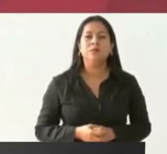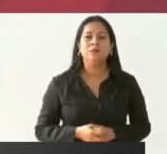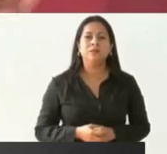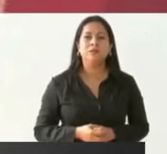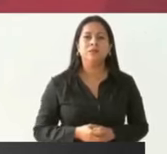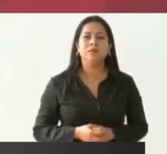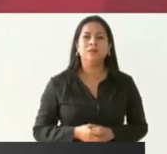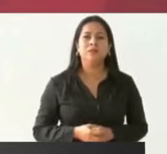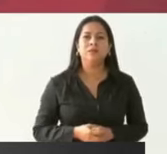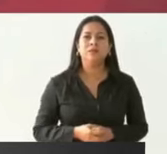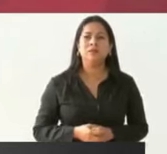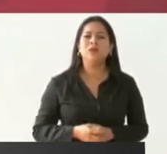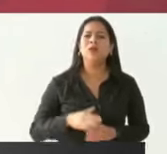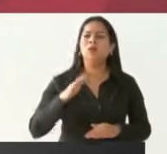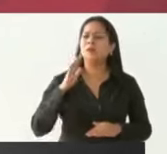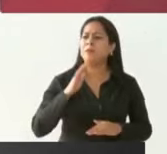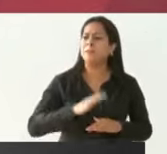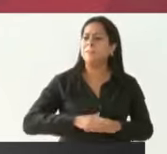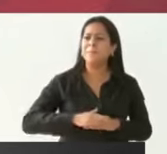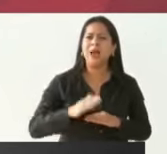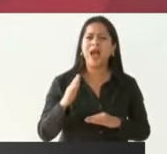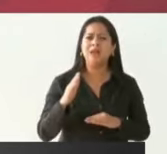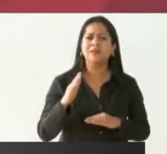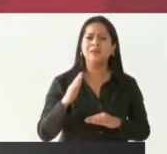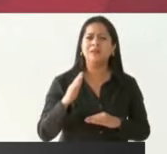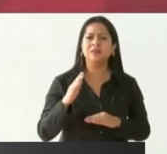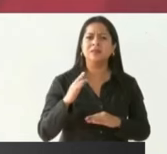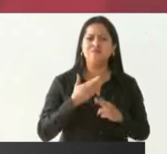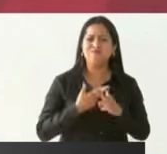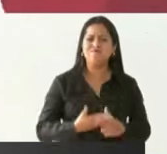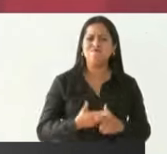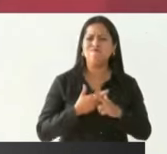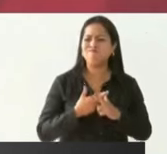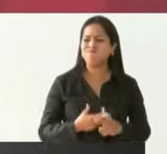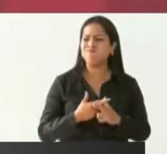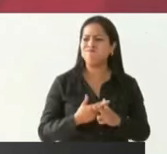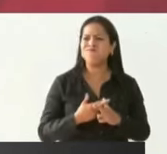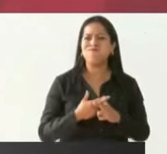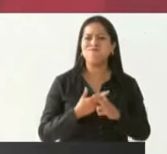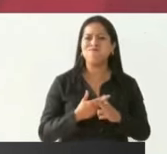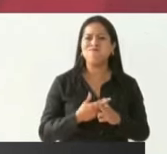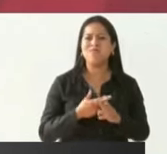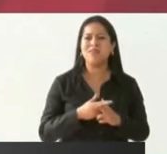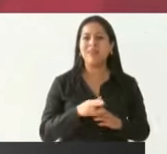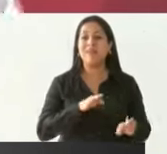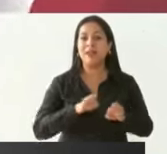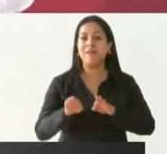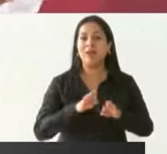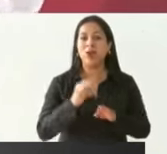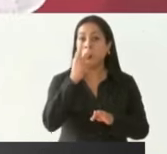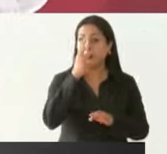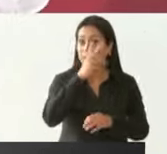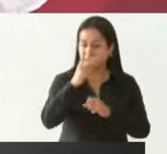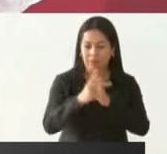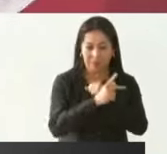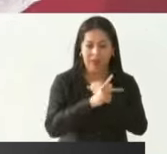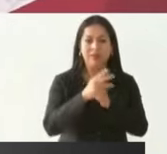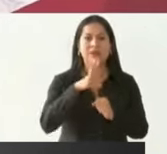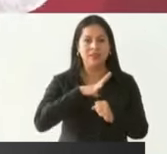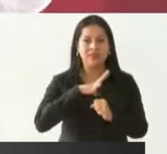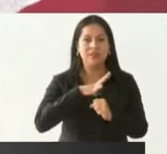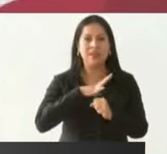bajos en desempleo. Tres países en el mundo tienen las tasas